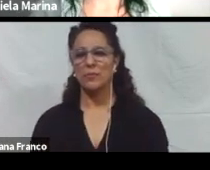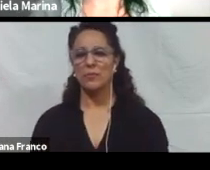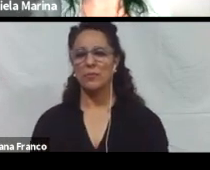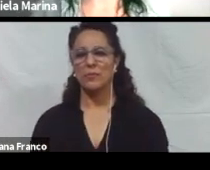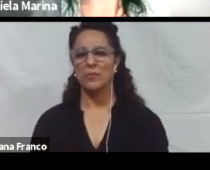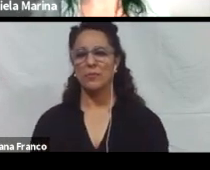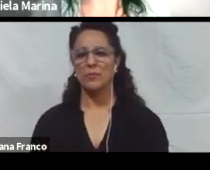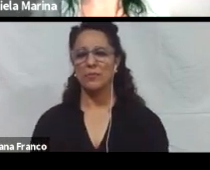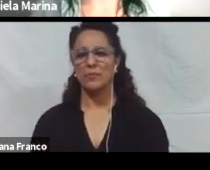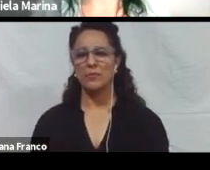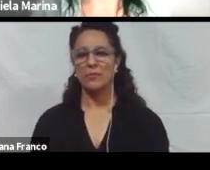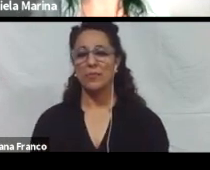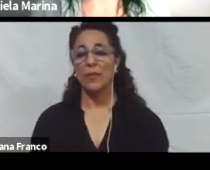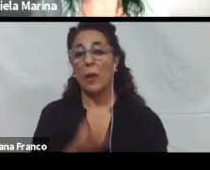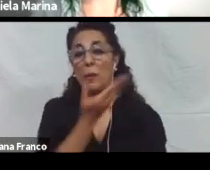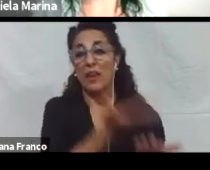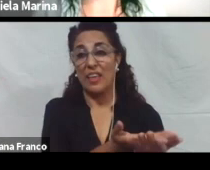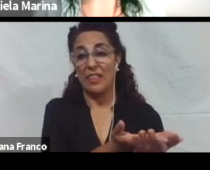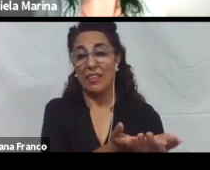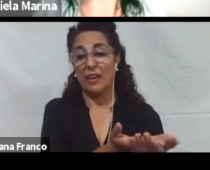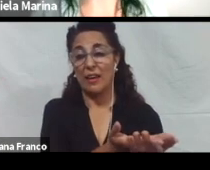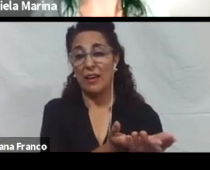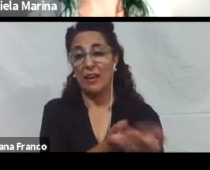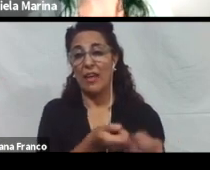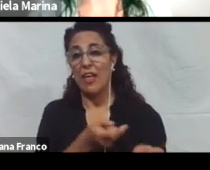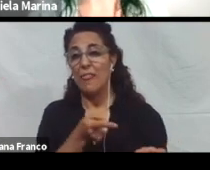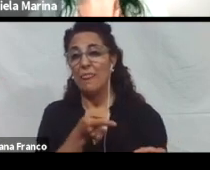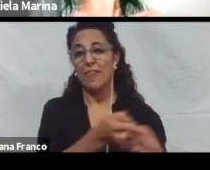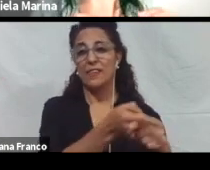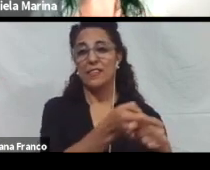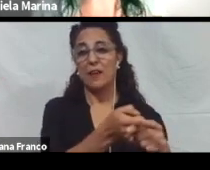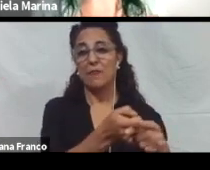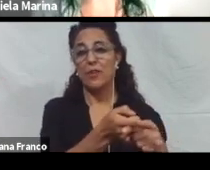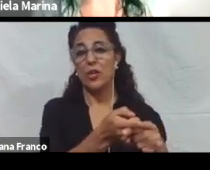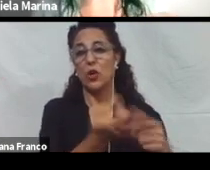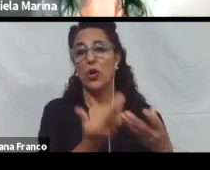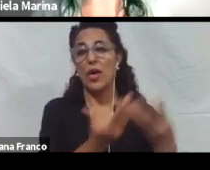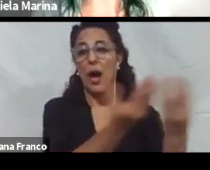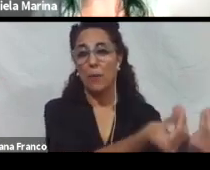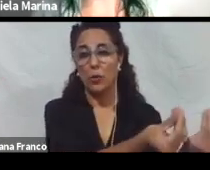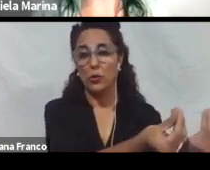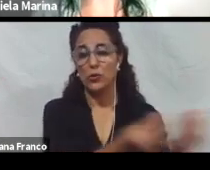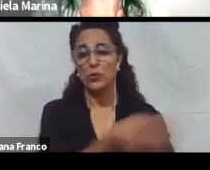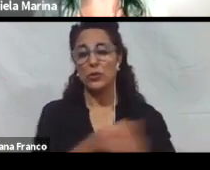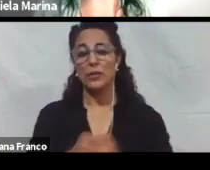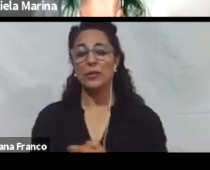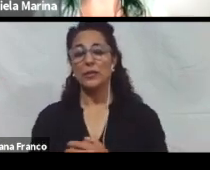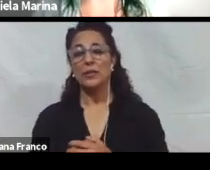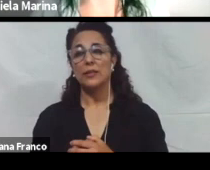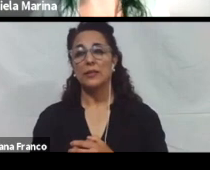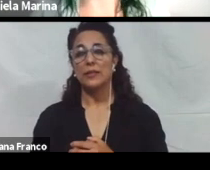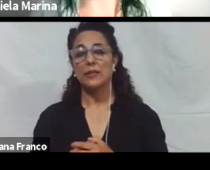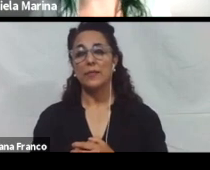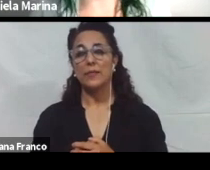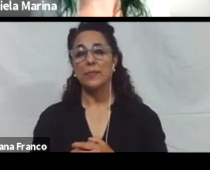También, brindar diferentes niveles de desafío y apoyo, es decir, diferenciar los grados de dificultades de los estudiantes para